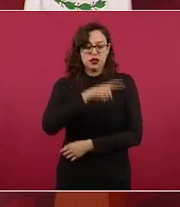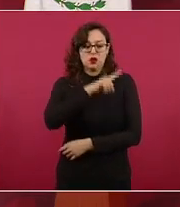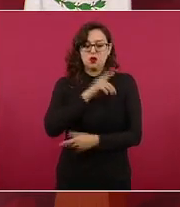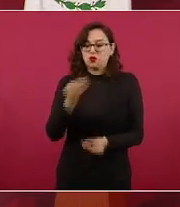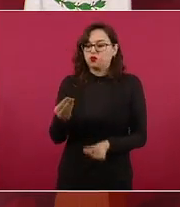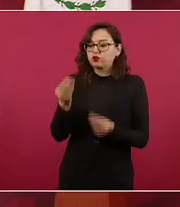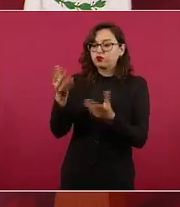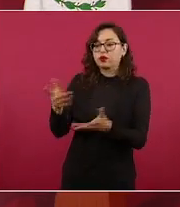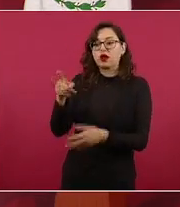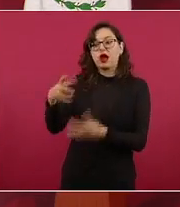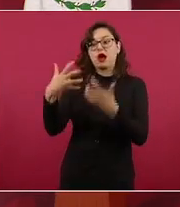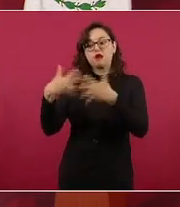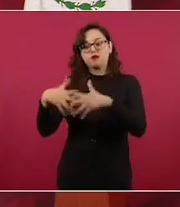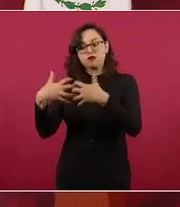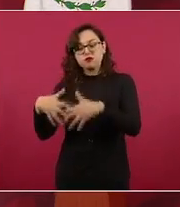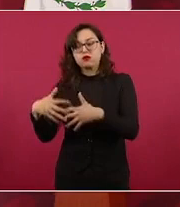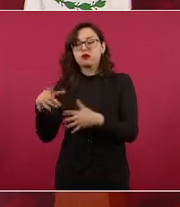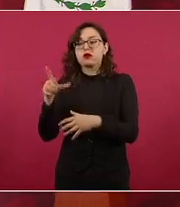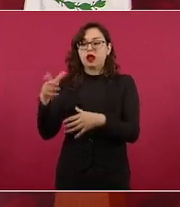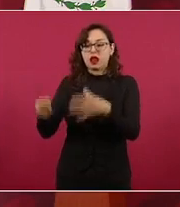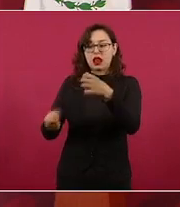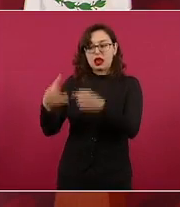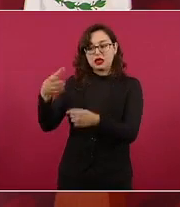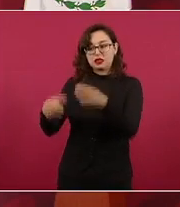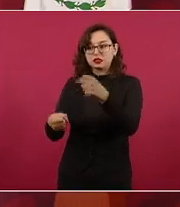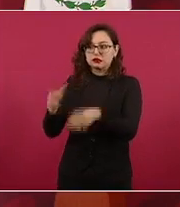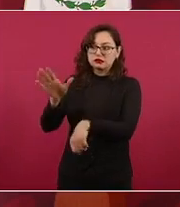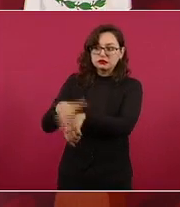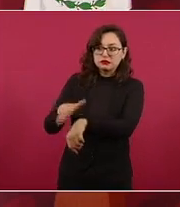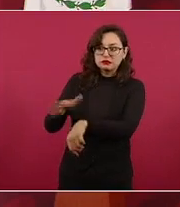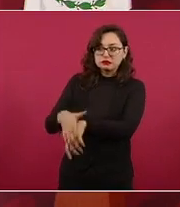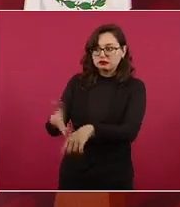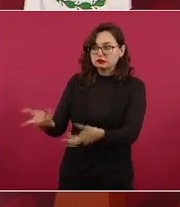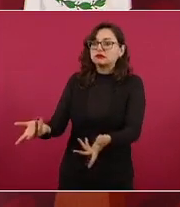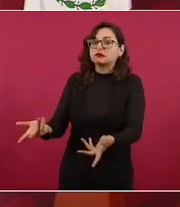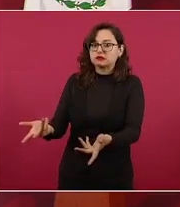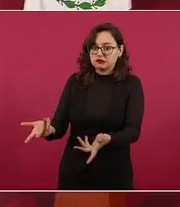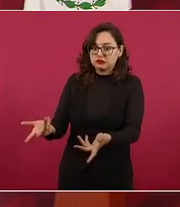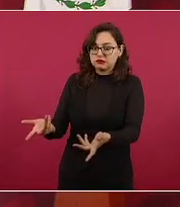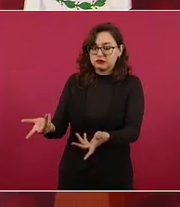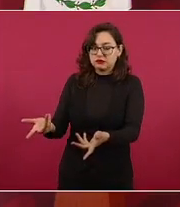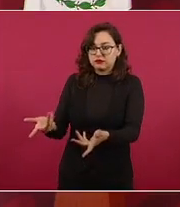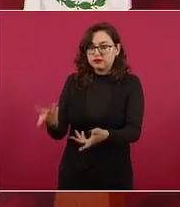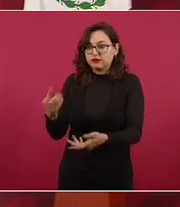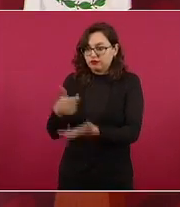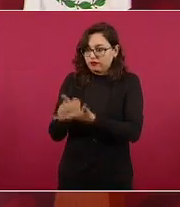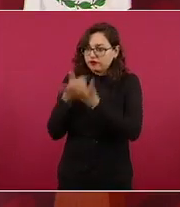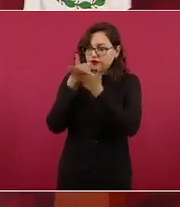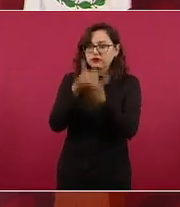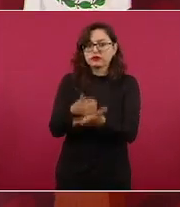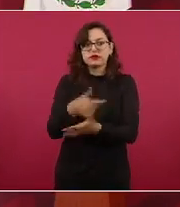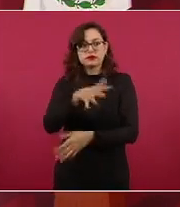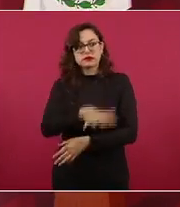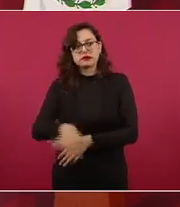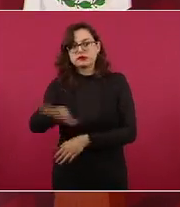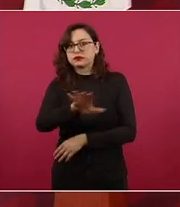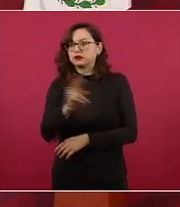están ayudando aportando agua y buscando